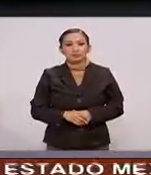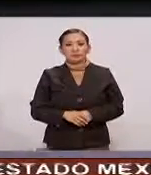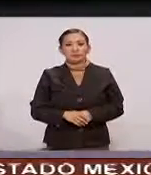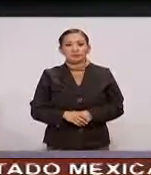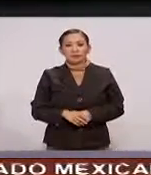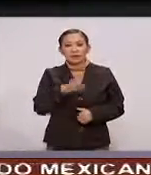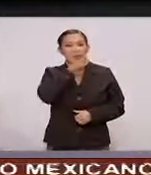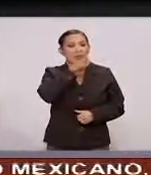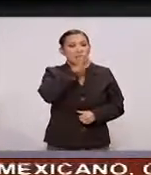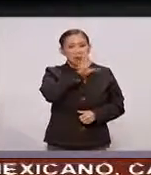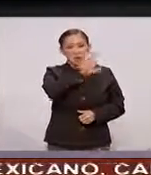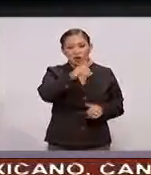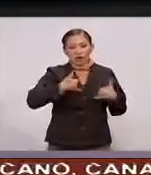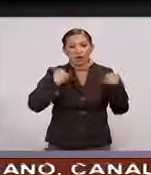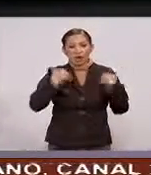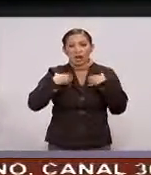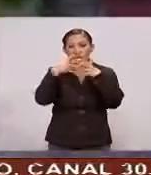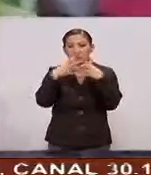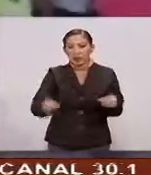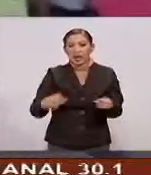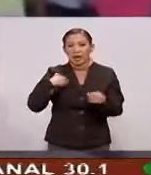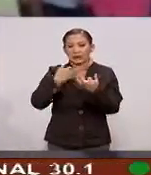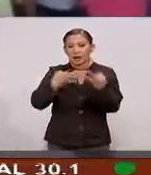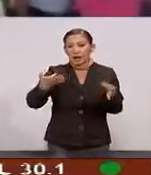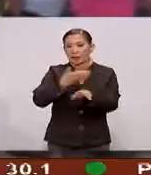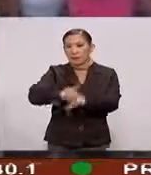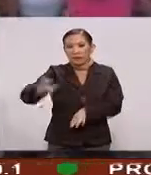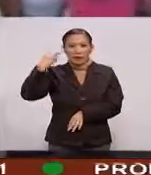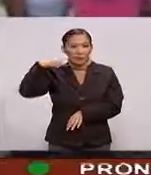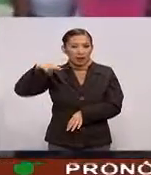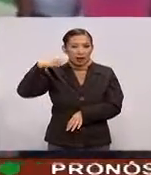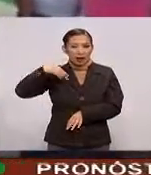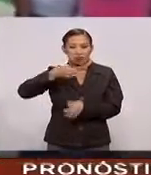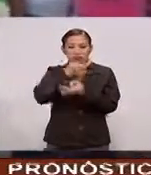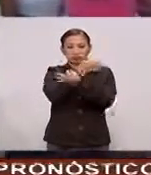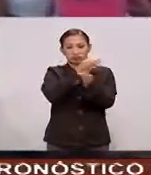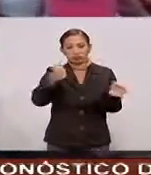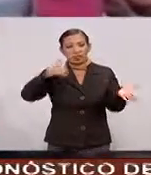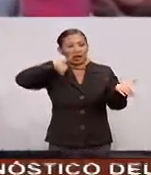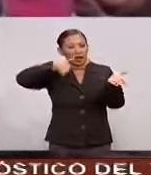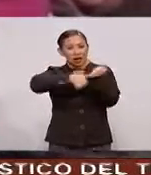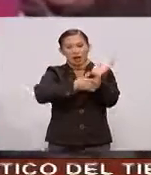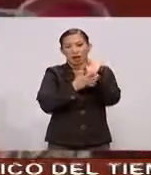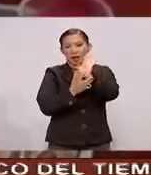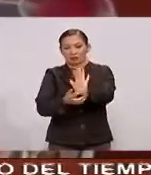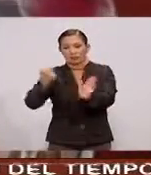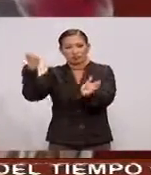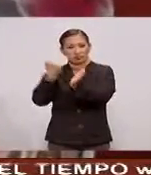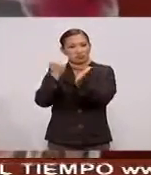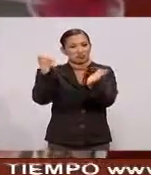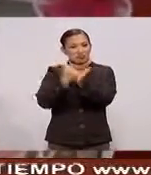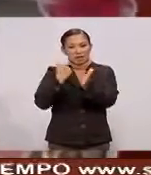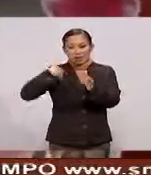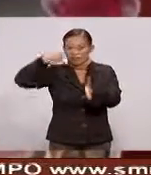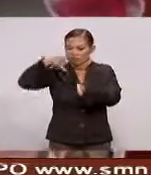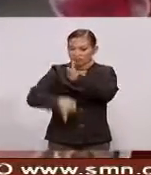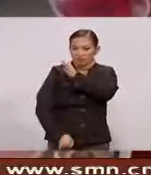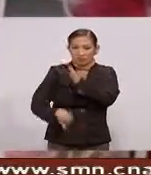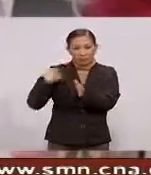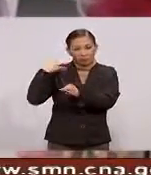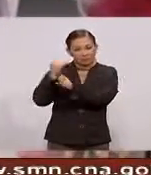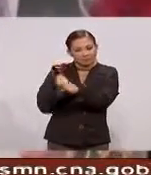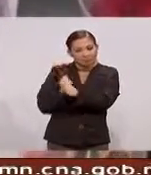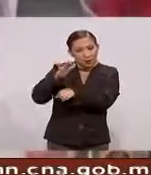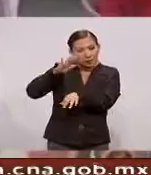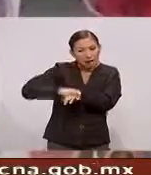Los padres De los cinco jóvenes Desaparecidos En Tierra Blanca Veracruz Publicaron una carta En la que exigen Que se profundice En